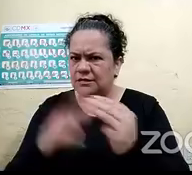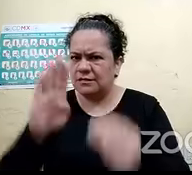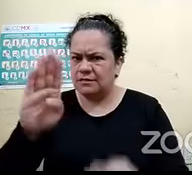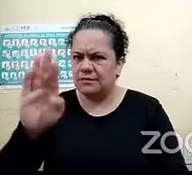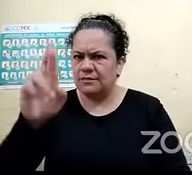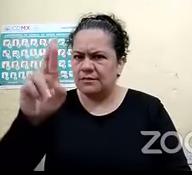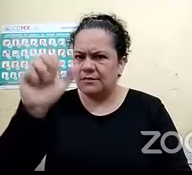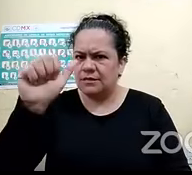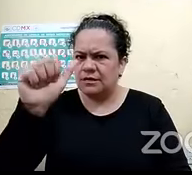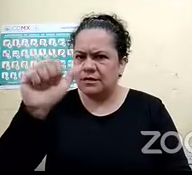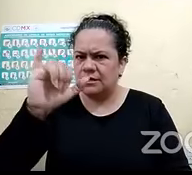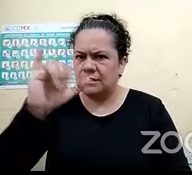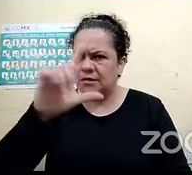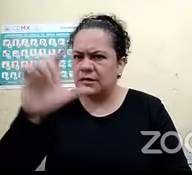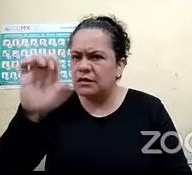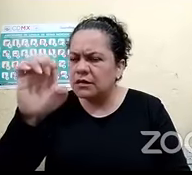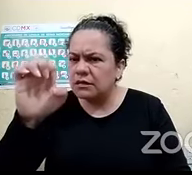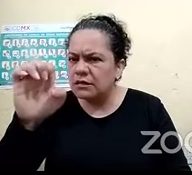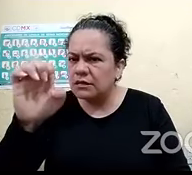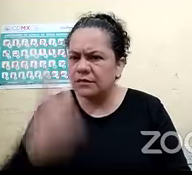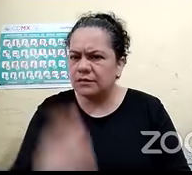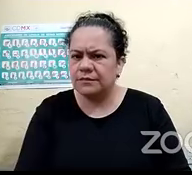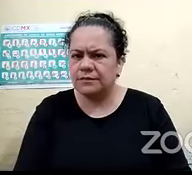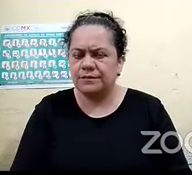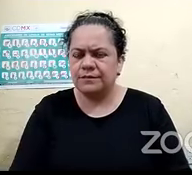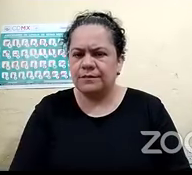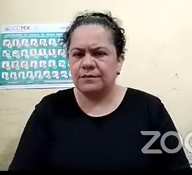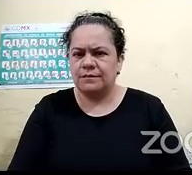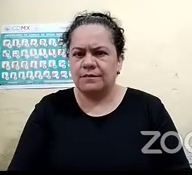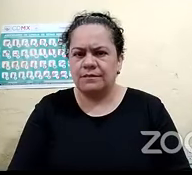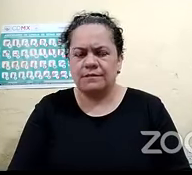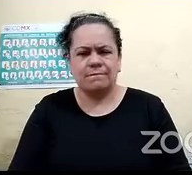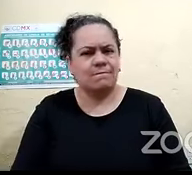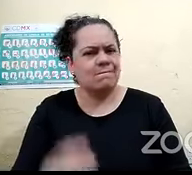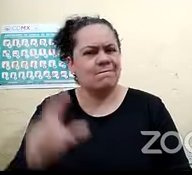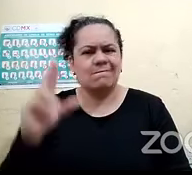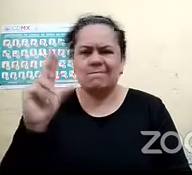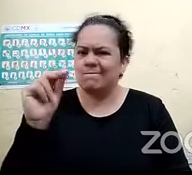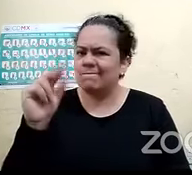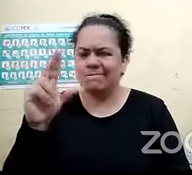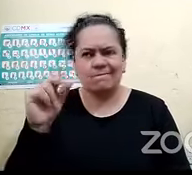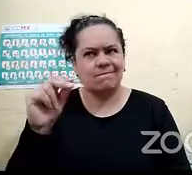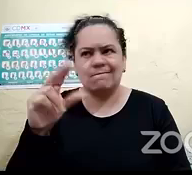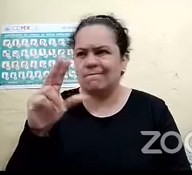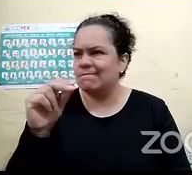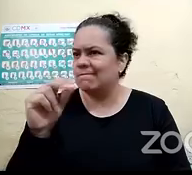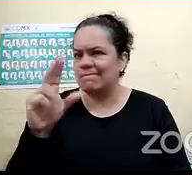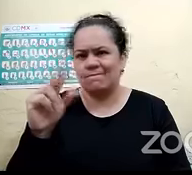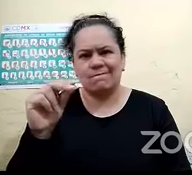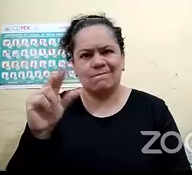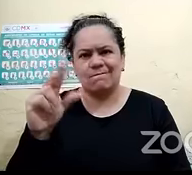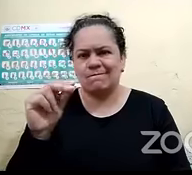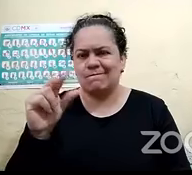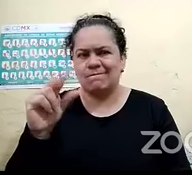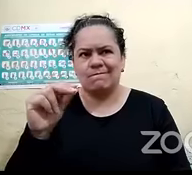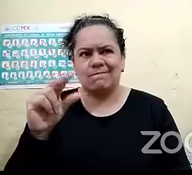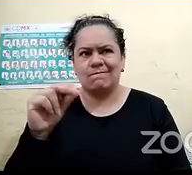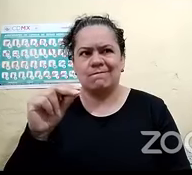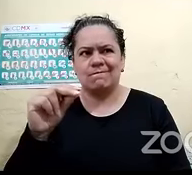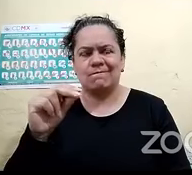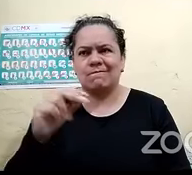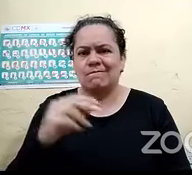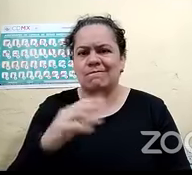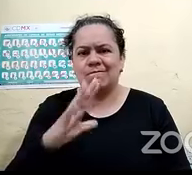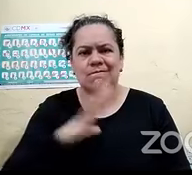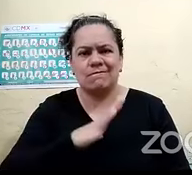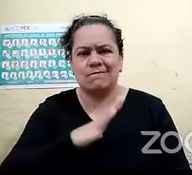Iris yo no conozco más que uno y mal